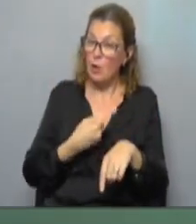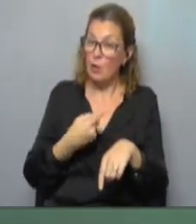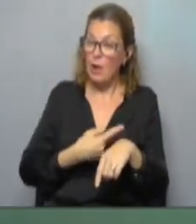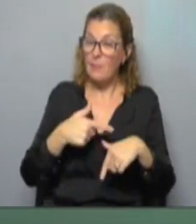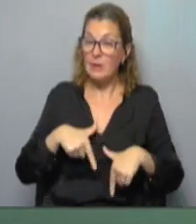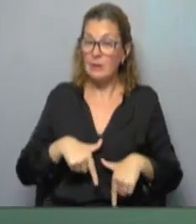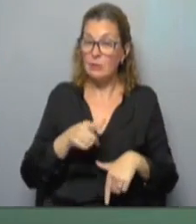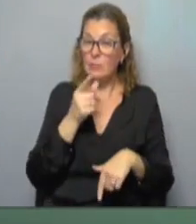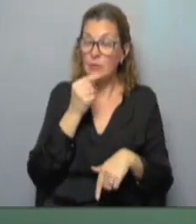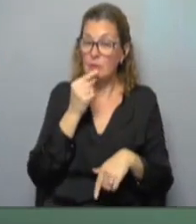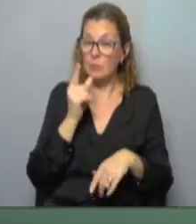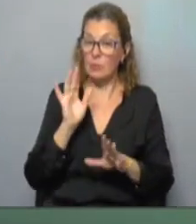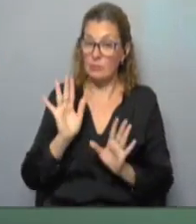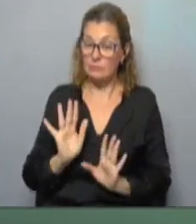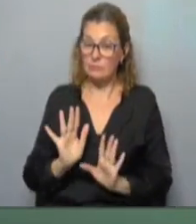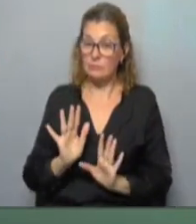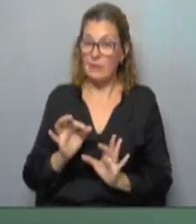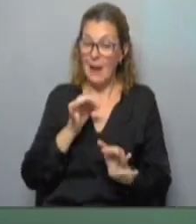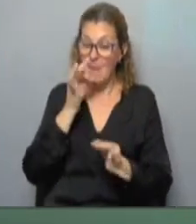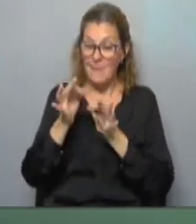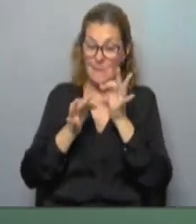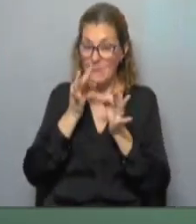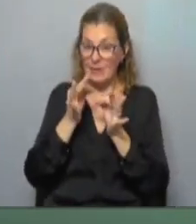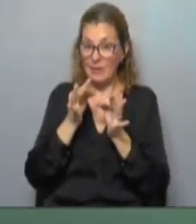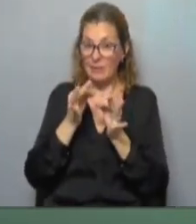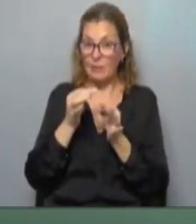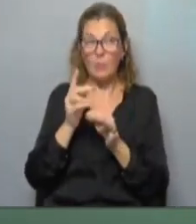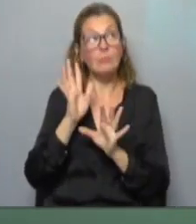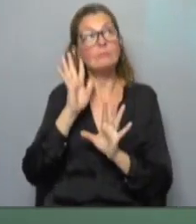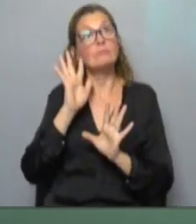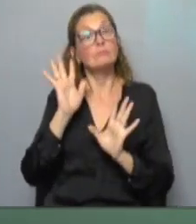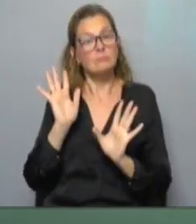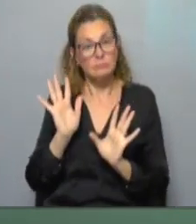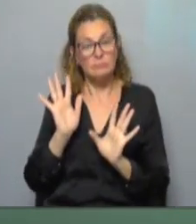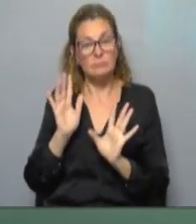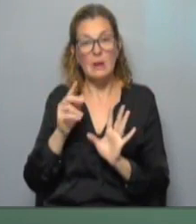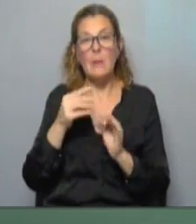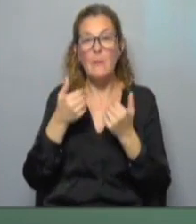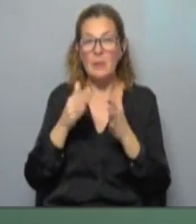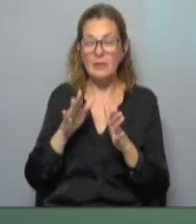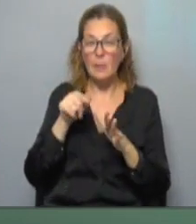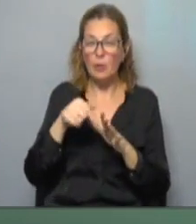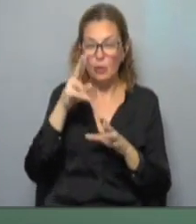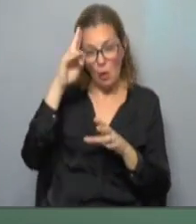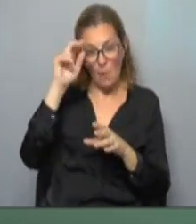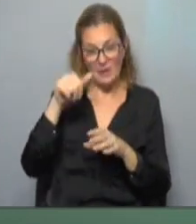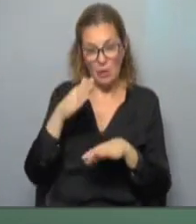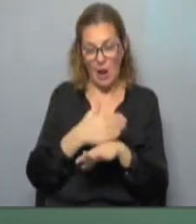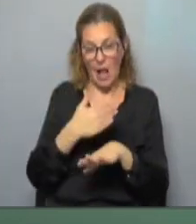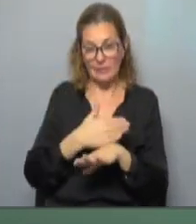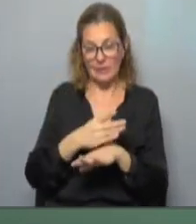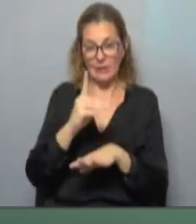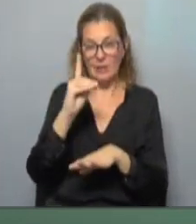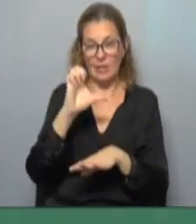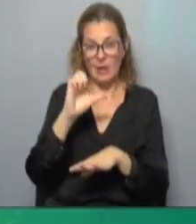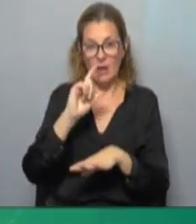Heber esté en el Palacio Legislativo dando explicaciones, quedó resonando. Empezamos a repasar esas y otras opiniones previas con Diego Martín.